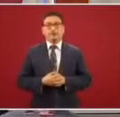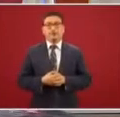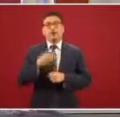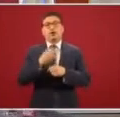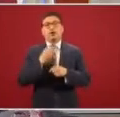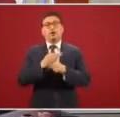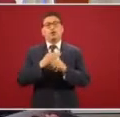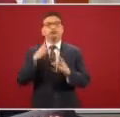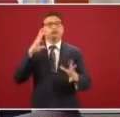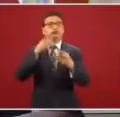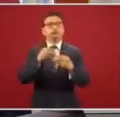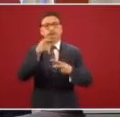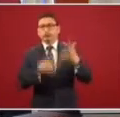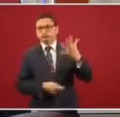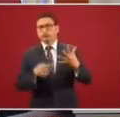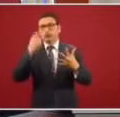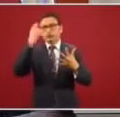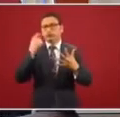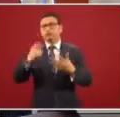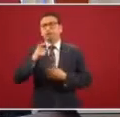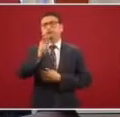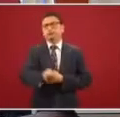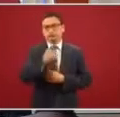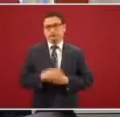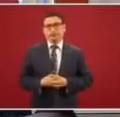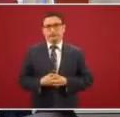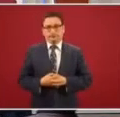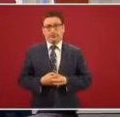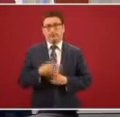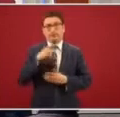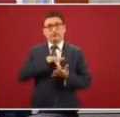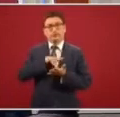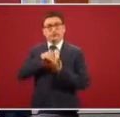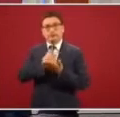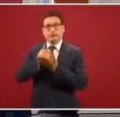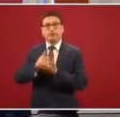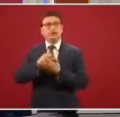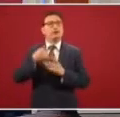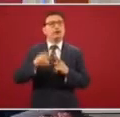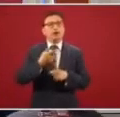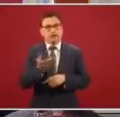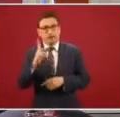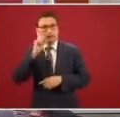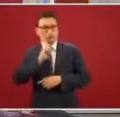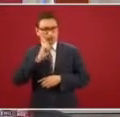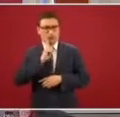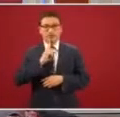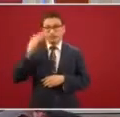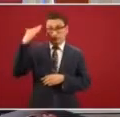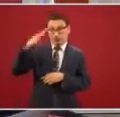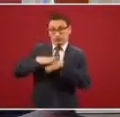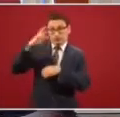resumen de lo que estas pensiones significan en términos del apoyo para las mujeres, en el caso de adulto